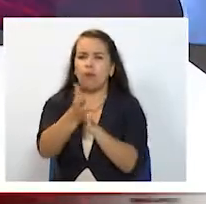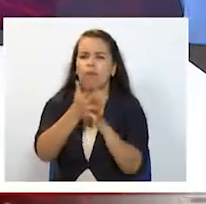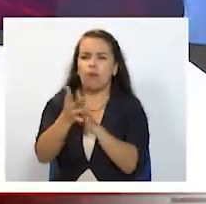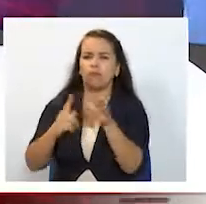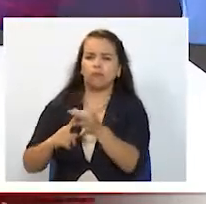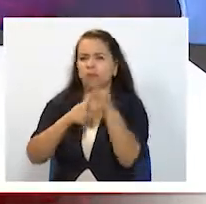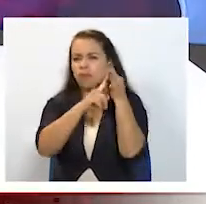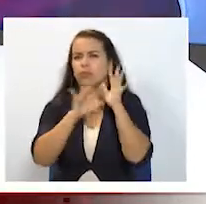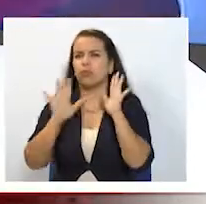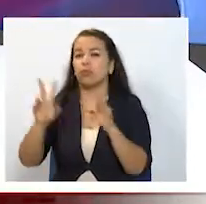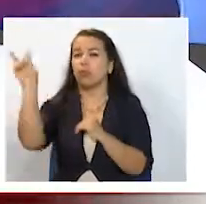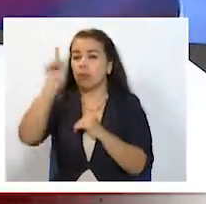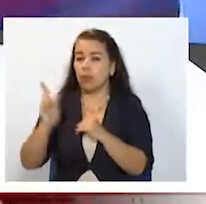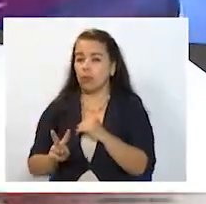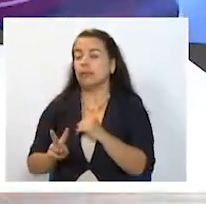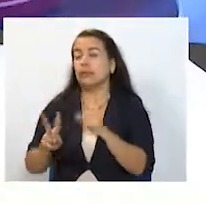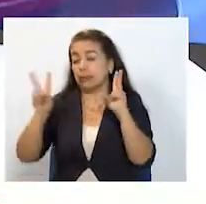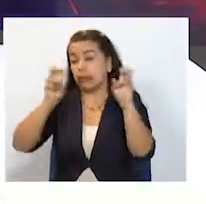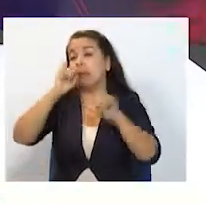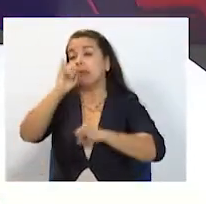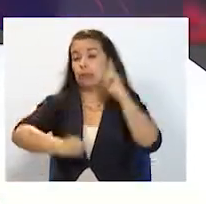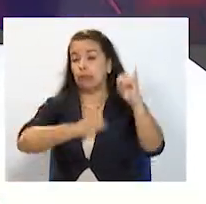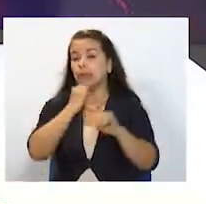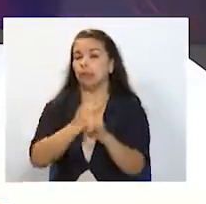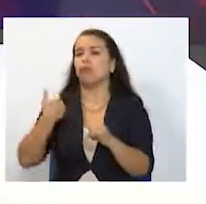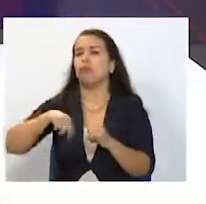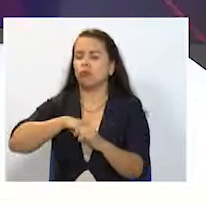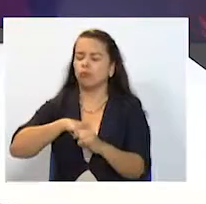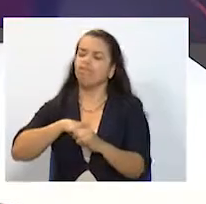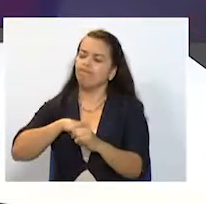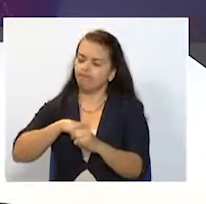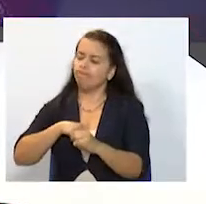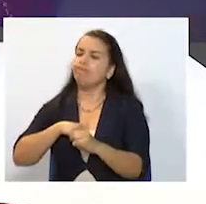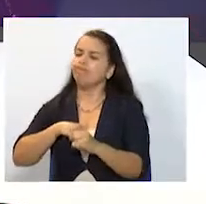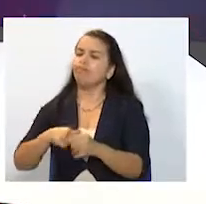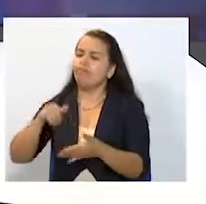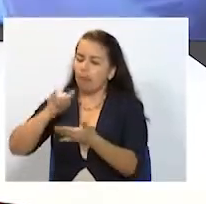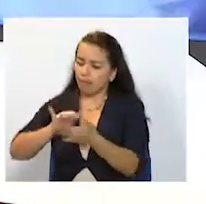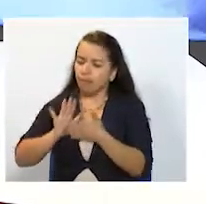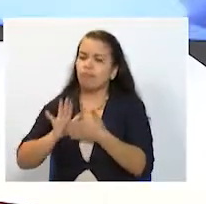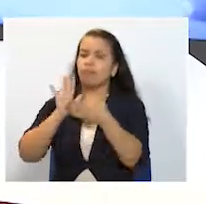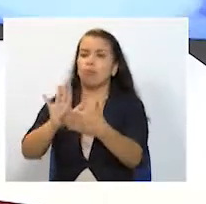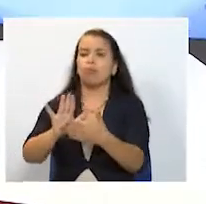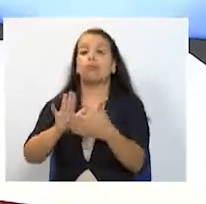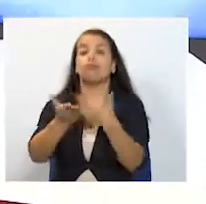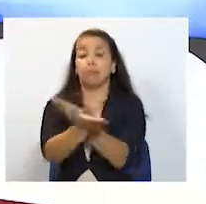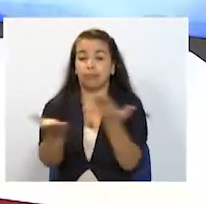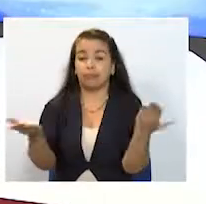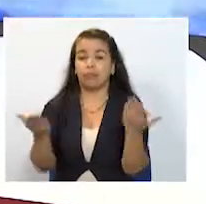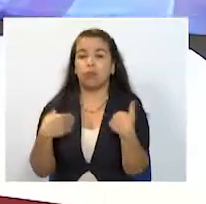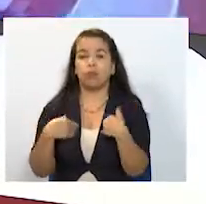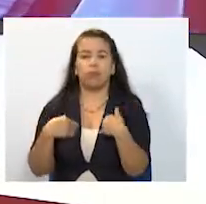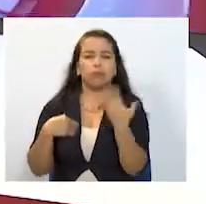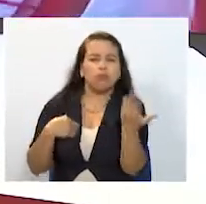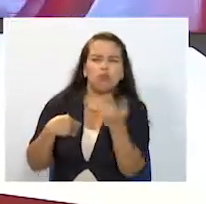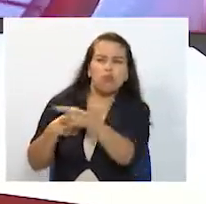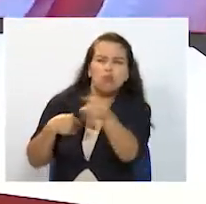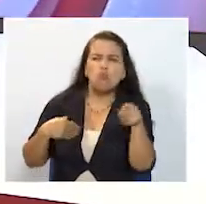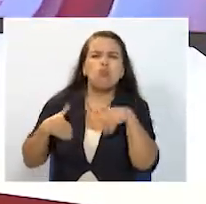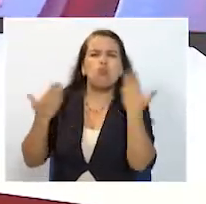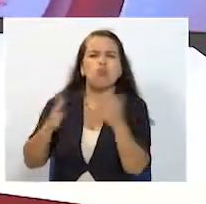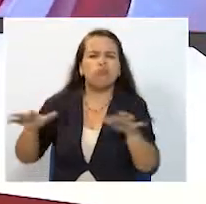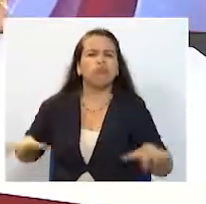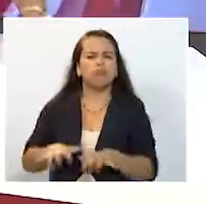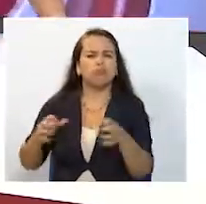de Venezuela un tema internacional que decidimos aterrizar al eje cafetero y justamente mostrarles a ustedes una radiografía de cómo están viviendo